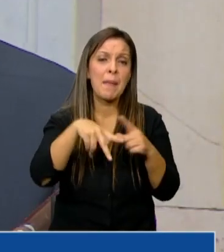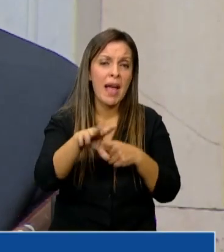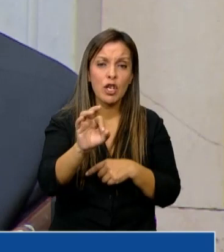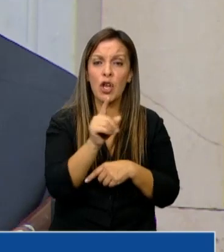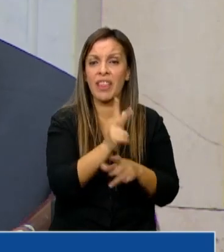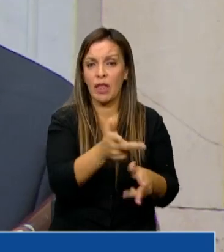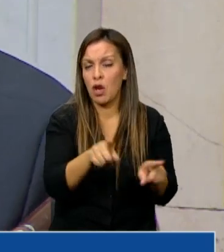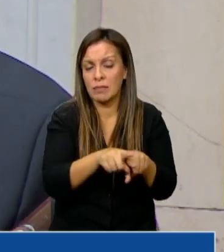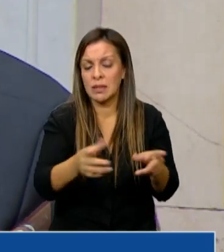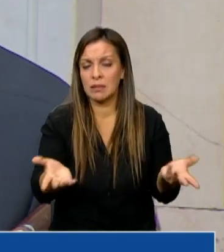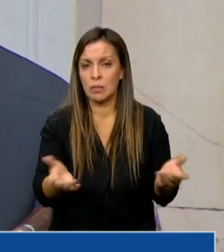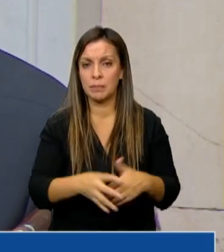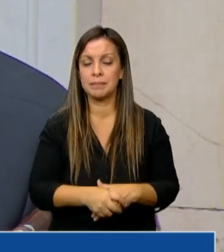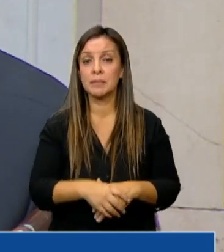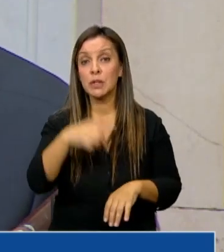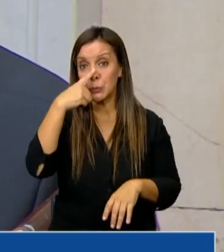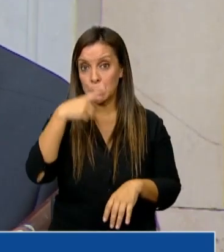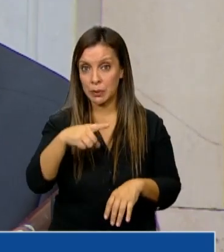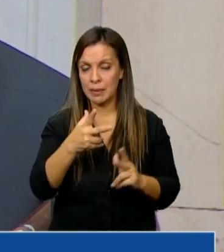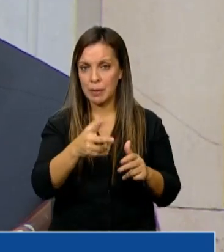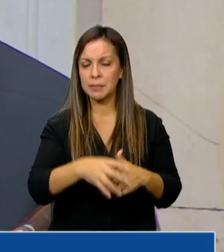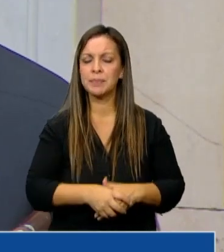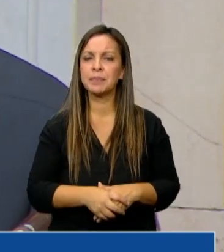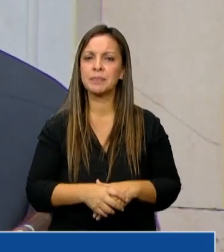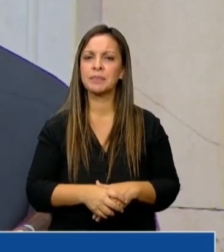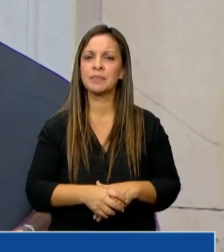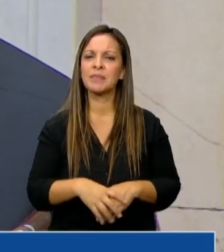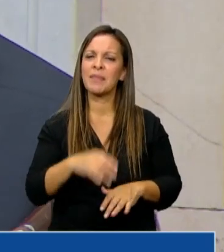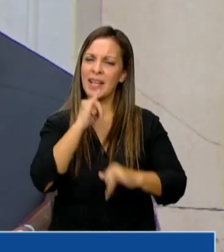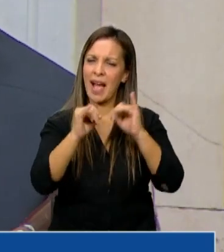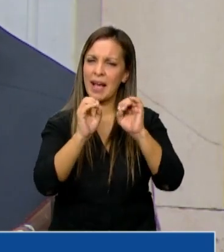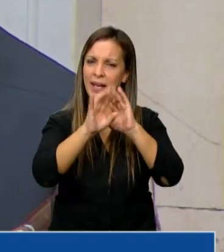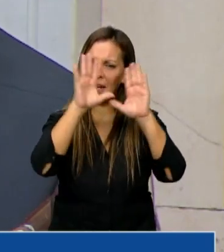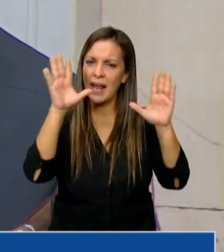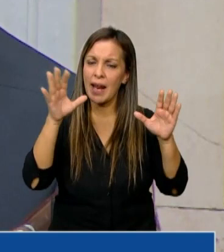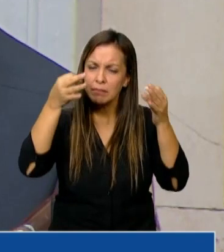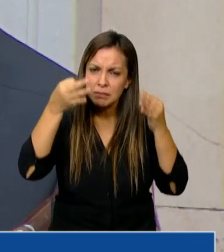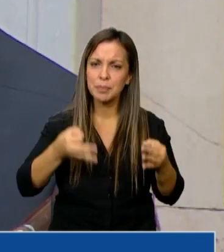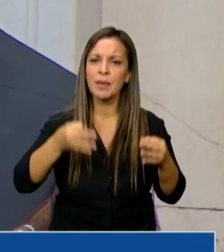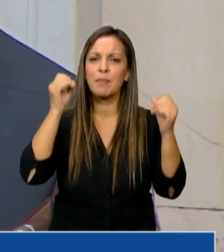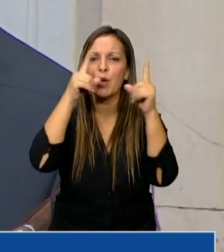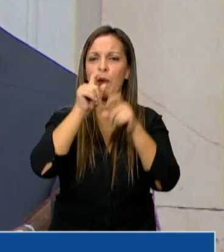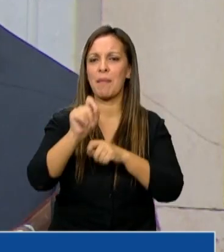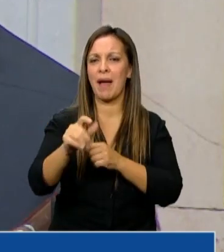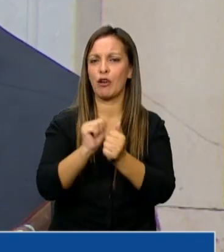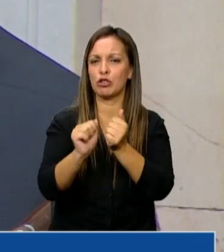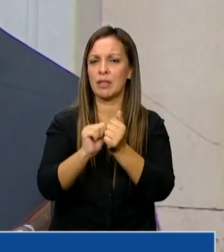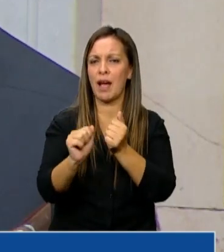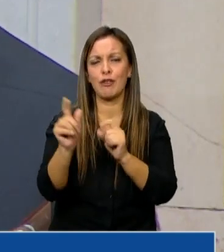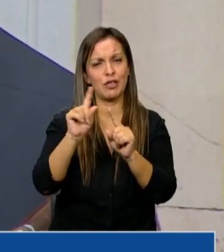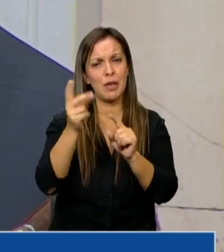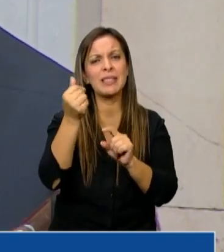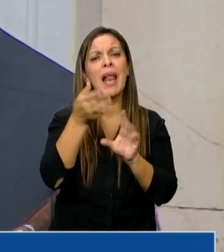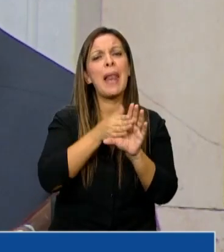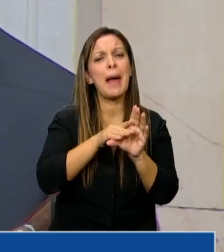Para finalizar, señor Presidente, quiero dejar bien en claro cuál es el problema de Rosario. No es el problema del